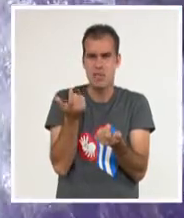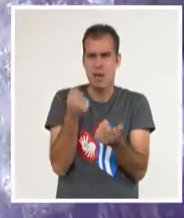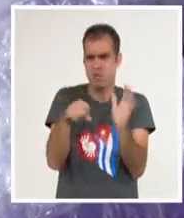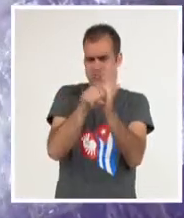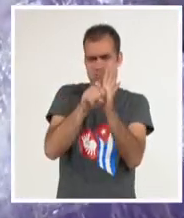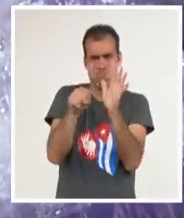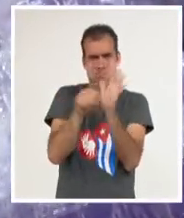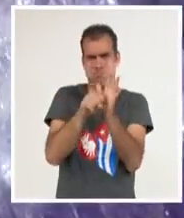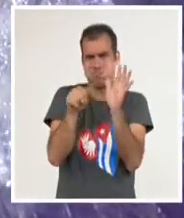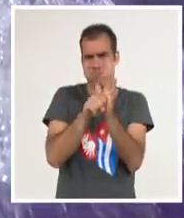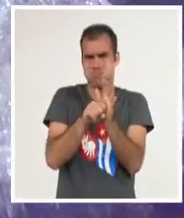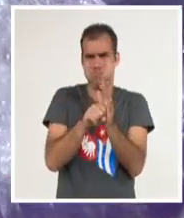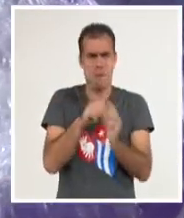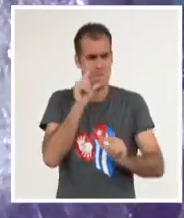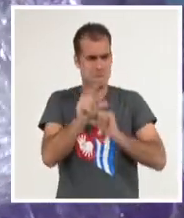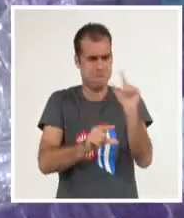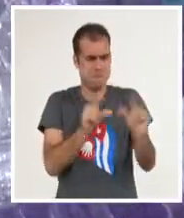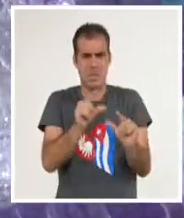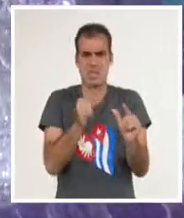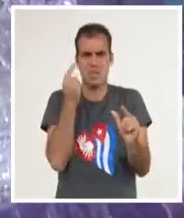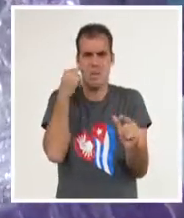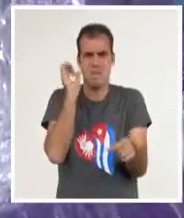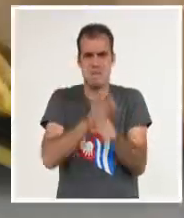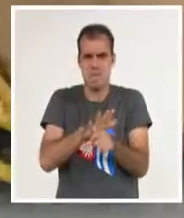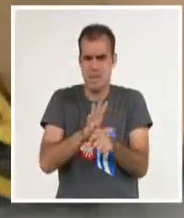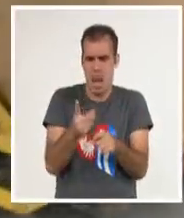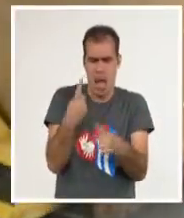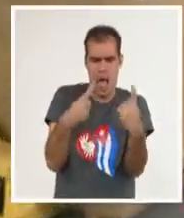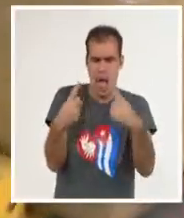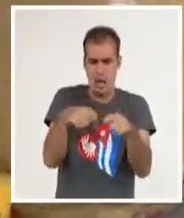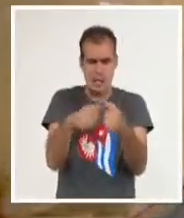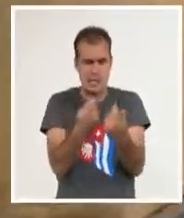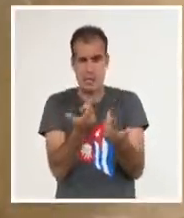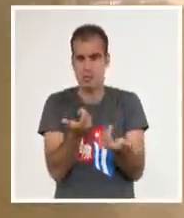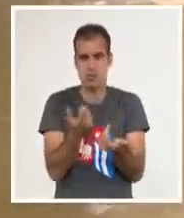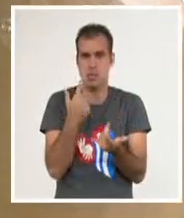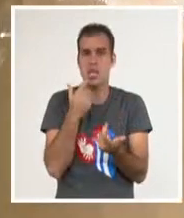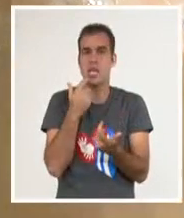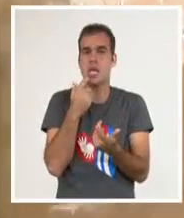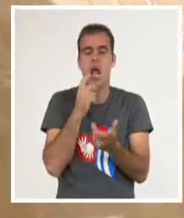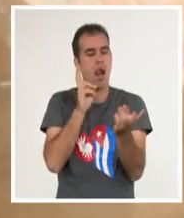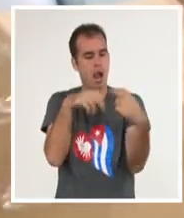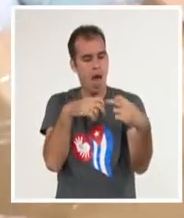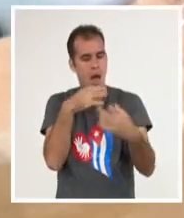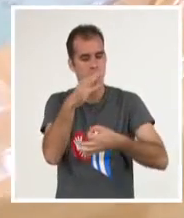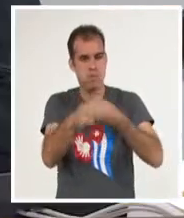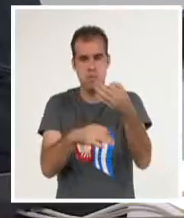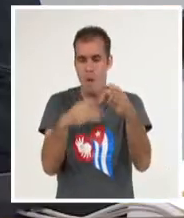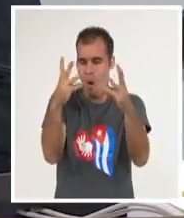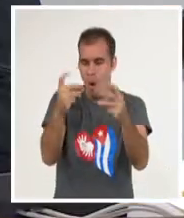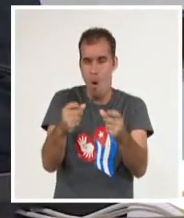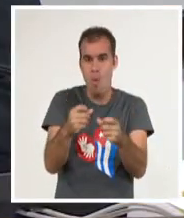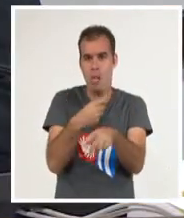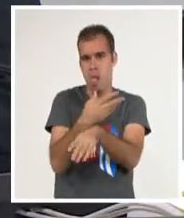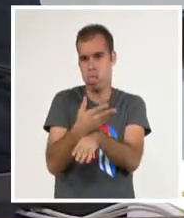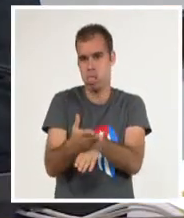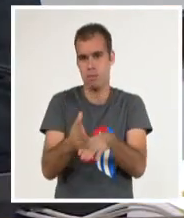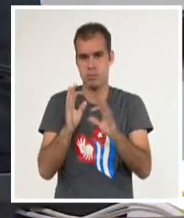exceso de manipulación de los paquetes y lentitud en el despacho. El flujo de